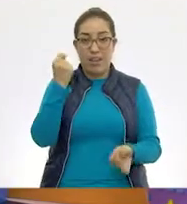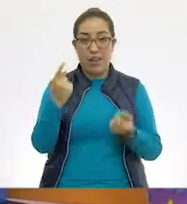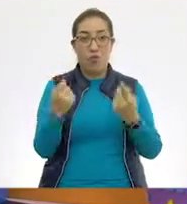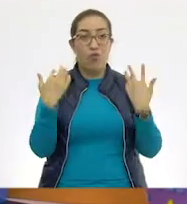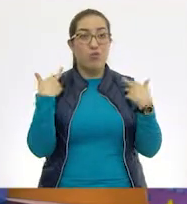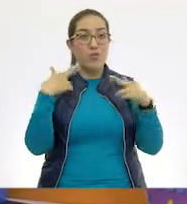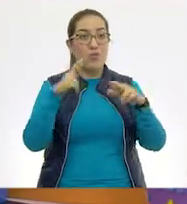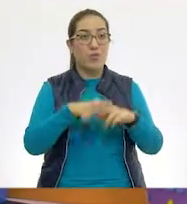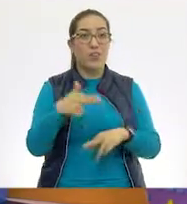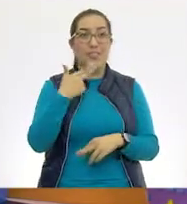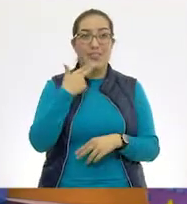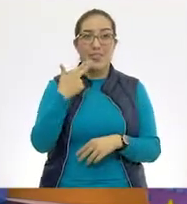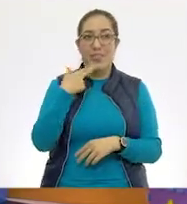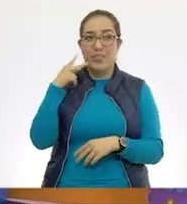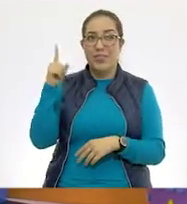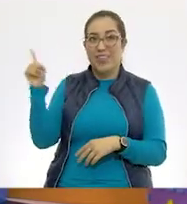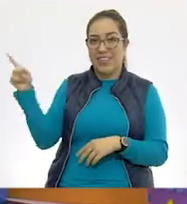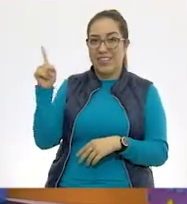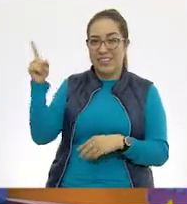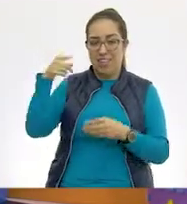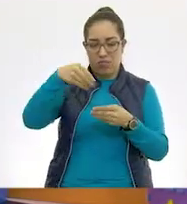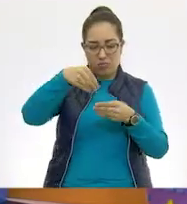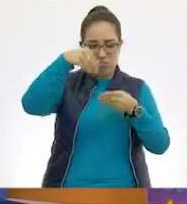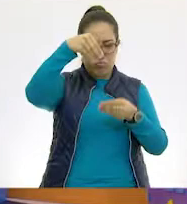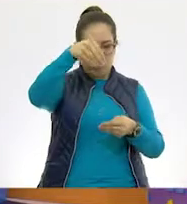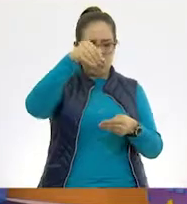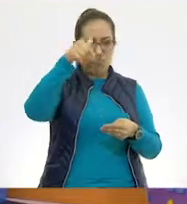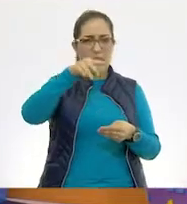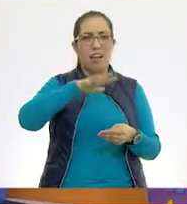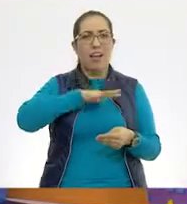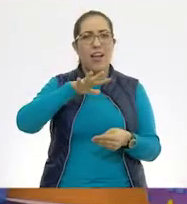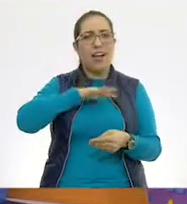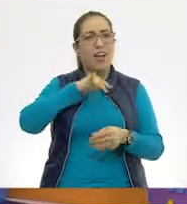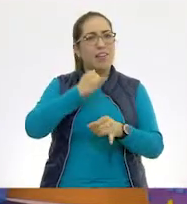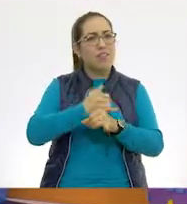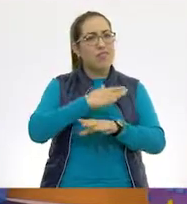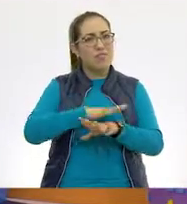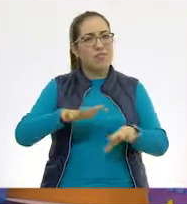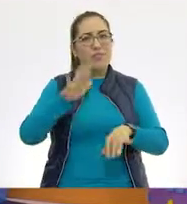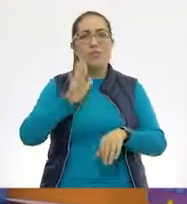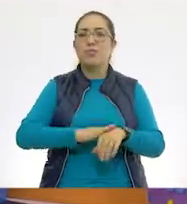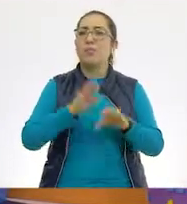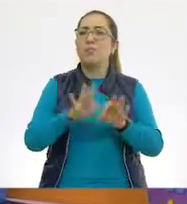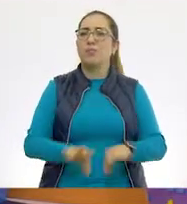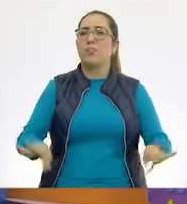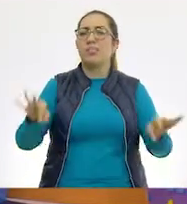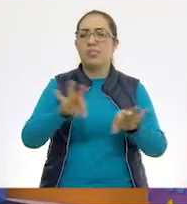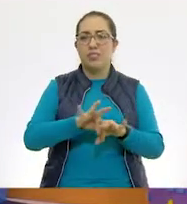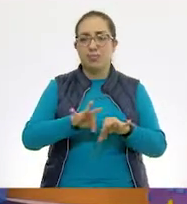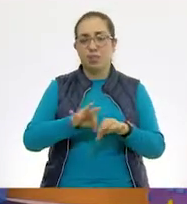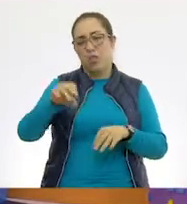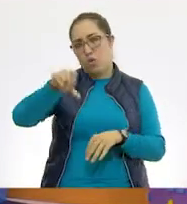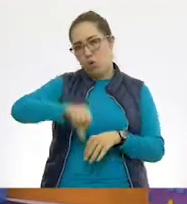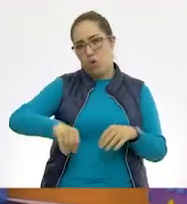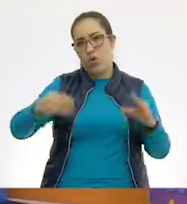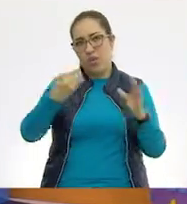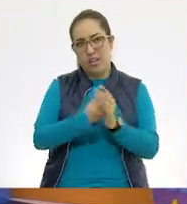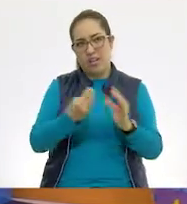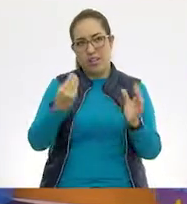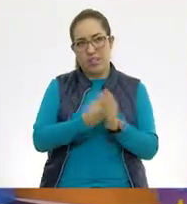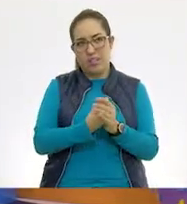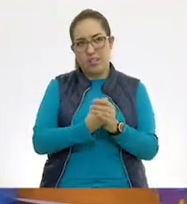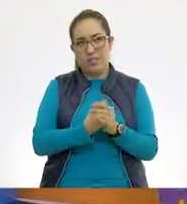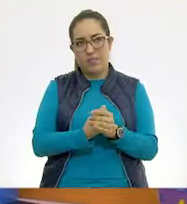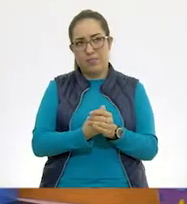utilizamos unas tarjetas como estas donde tenemos la información más importante que vamos a ver en la clase. ¿Qué te